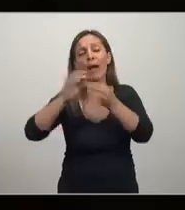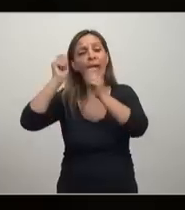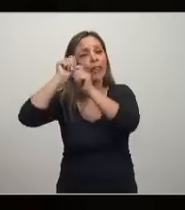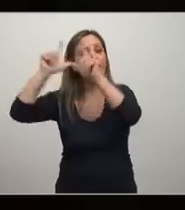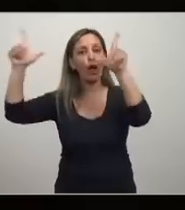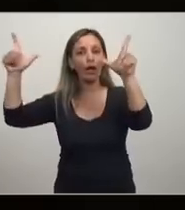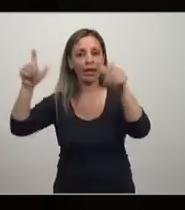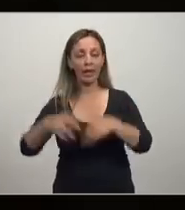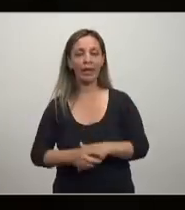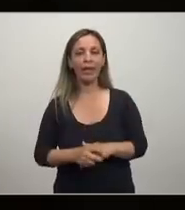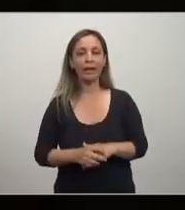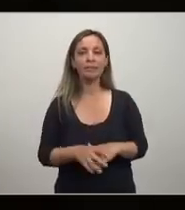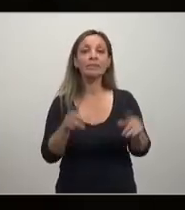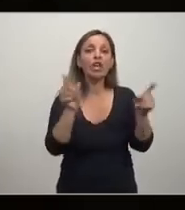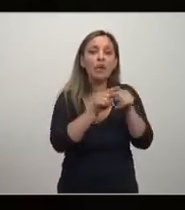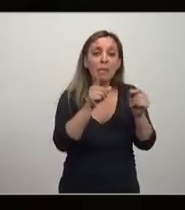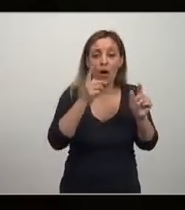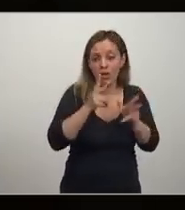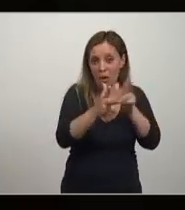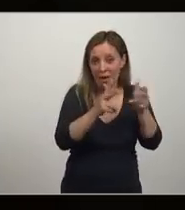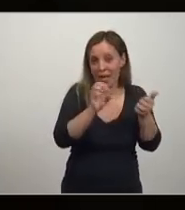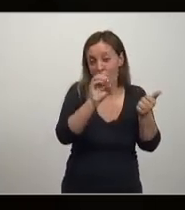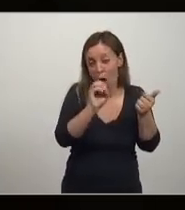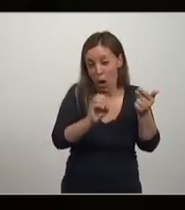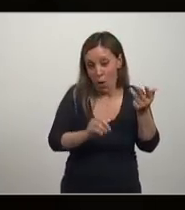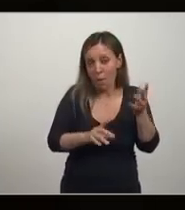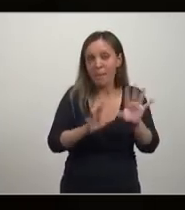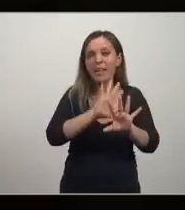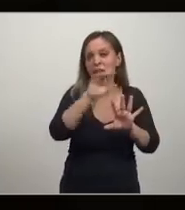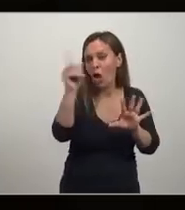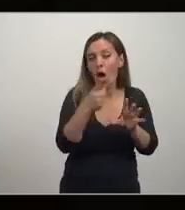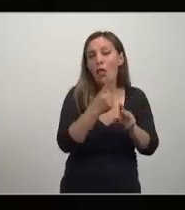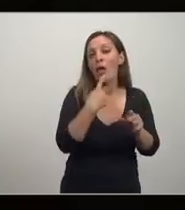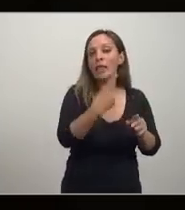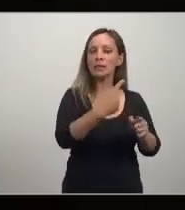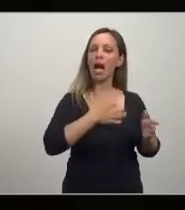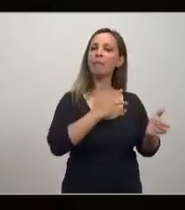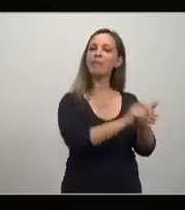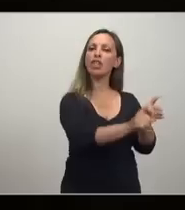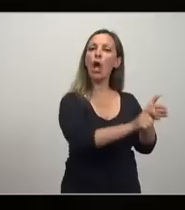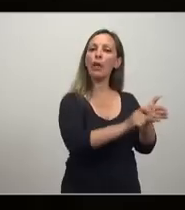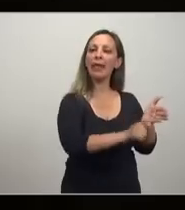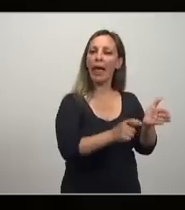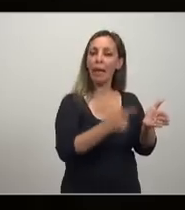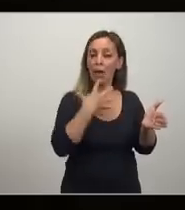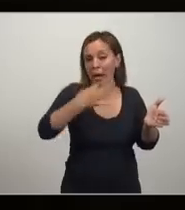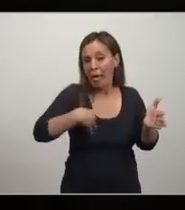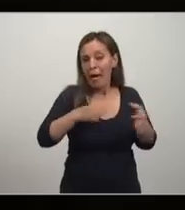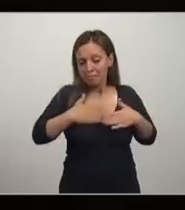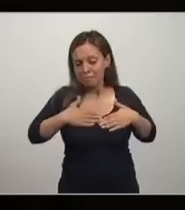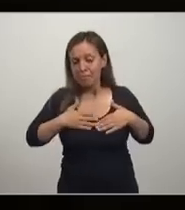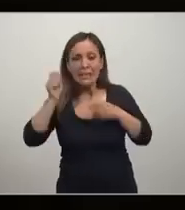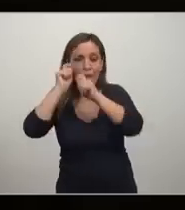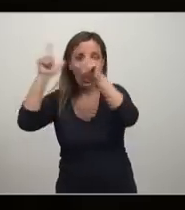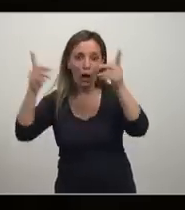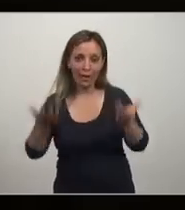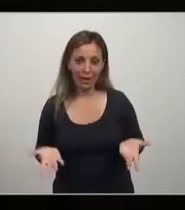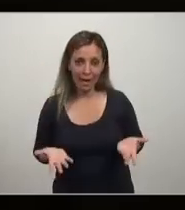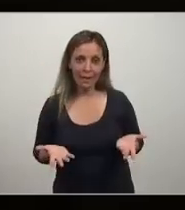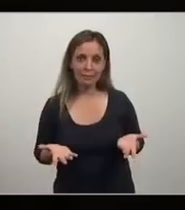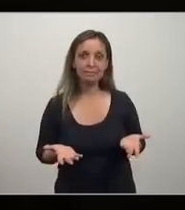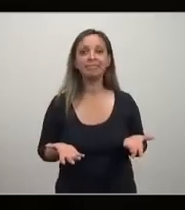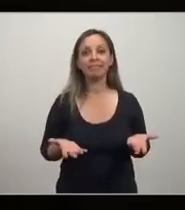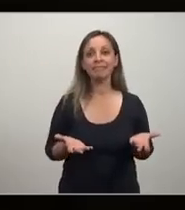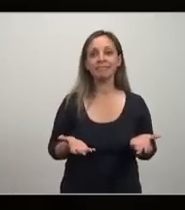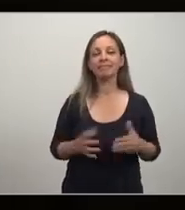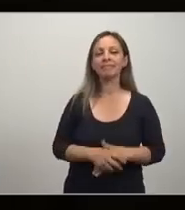Laffer pero también Freeman todos esos ya eran liberales antes de inventarse sus teorías no es que se volvieron liberales por sus descubrimientos sino que dado que son liberales